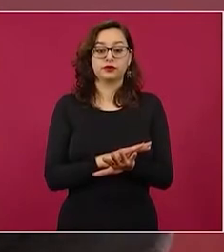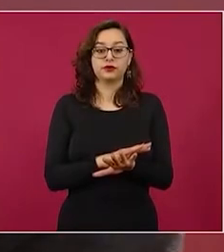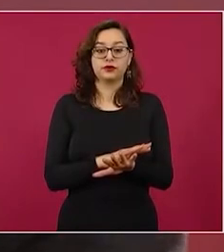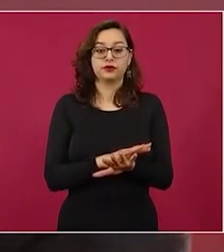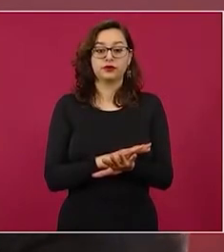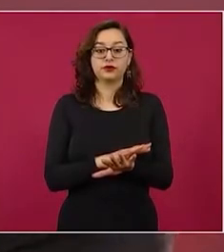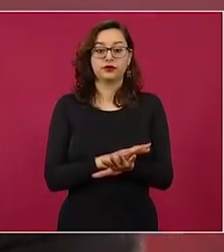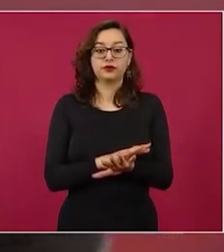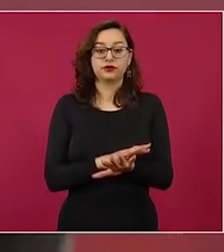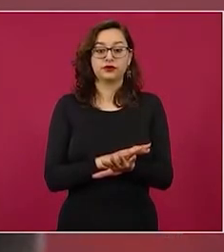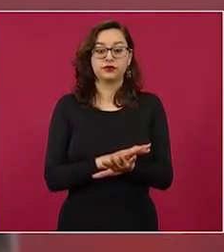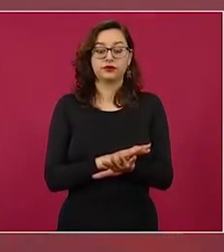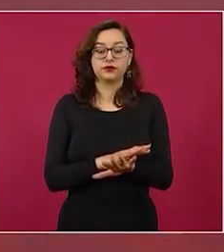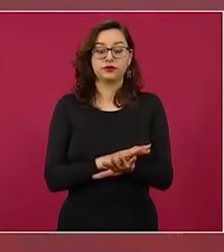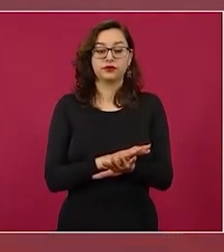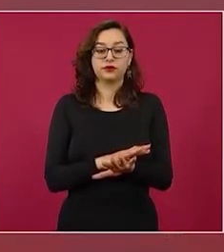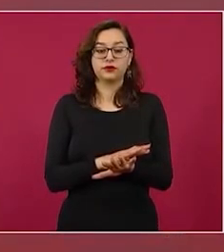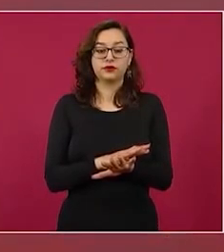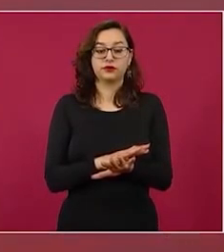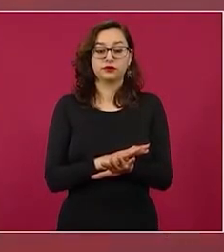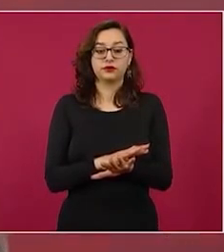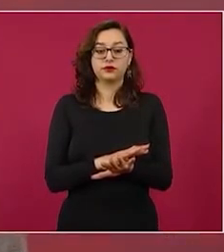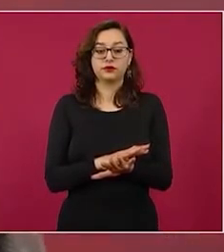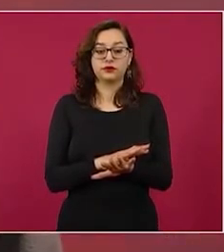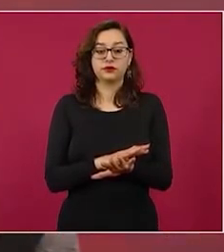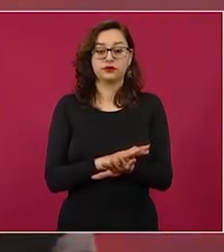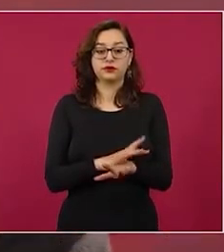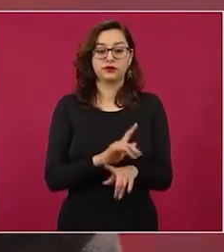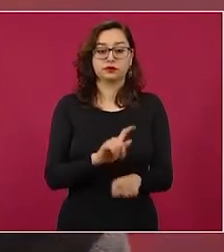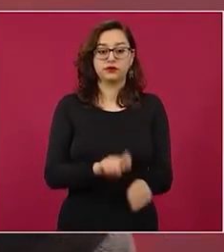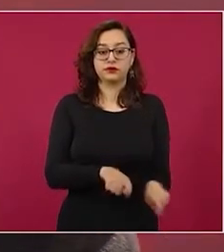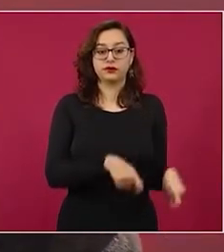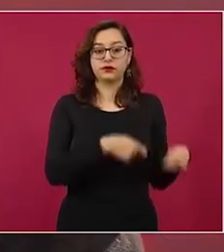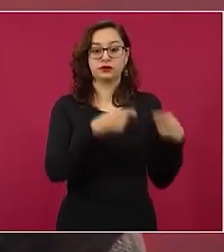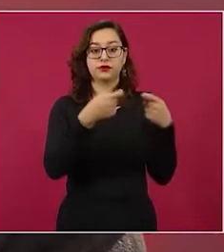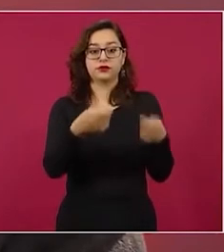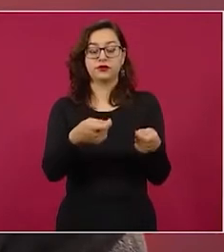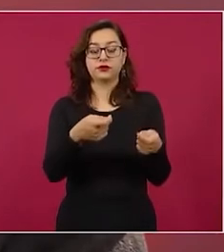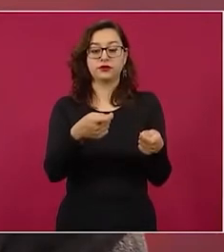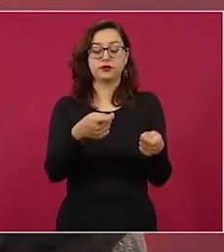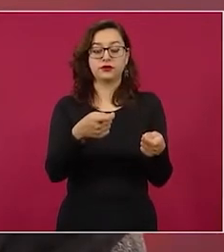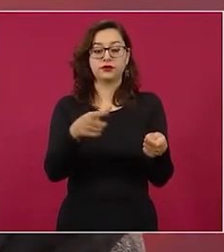propiedad del gobierno chino